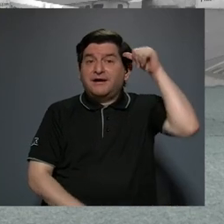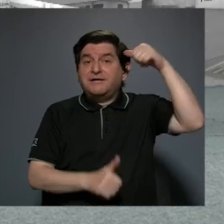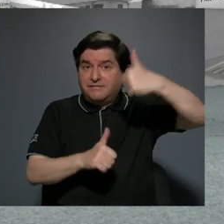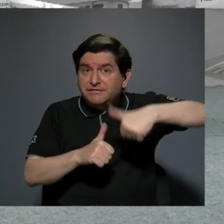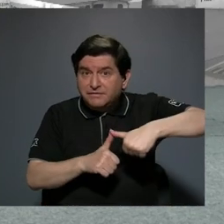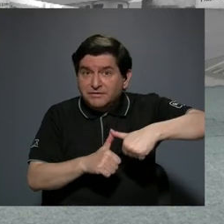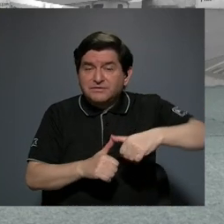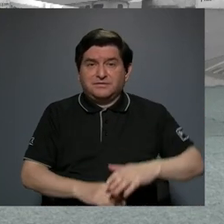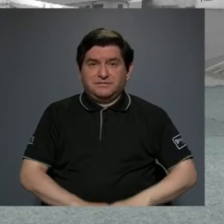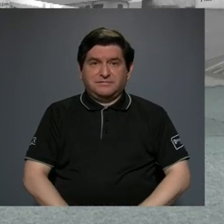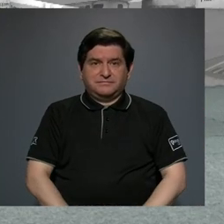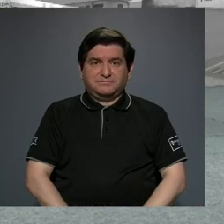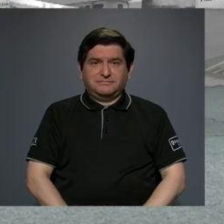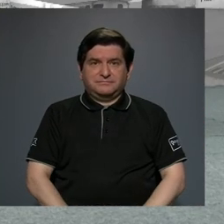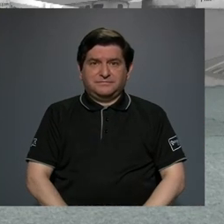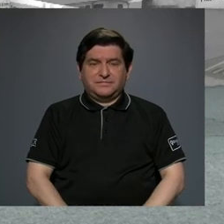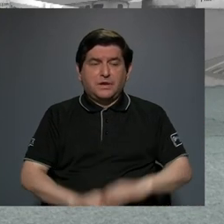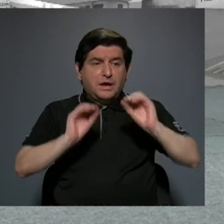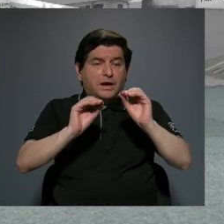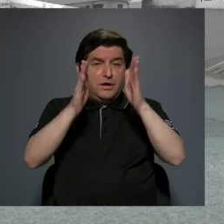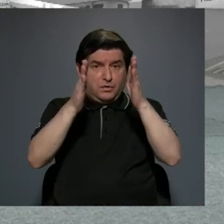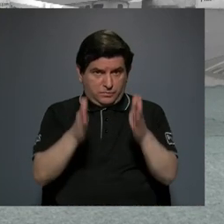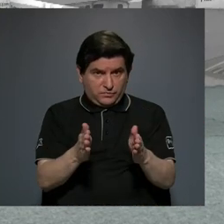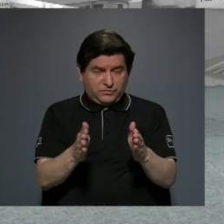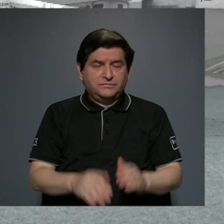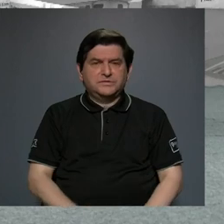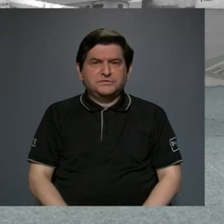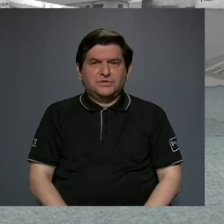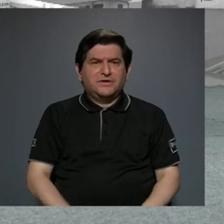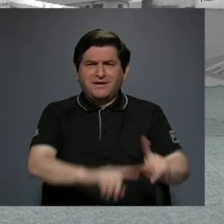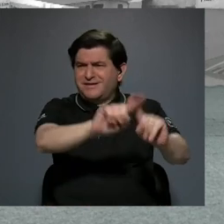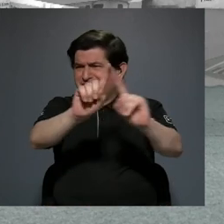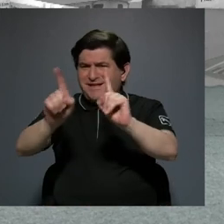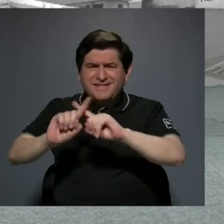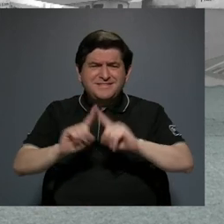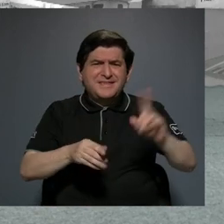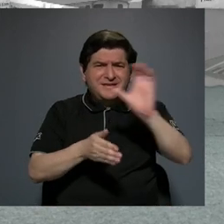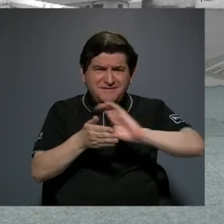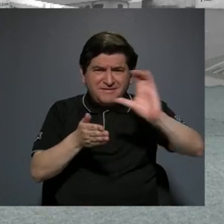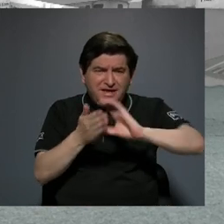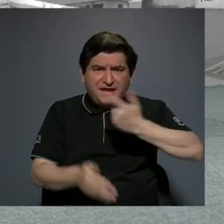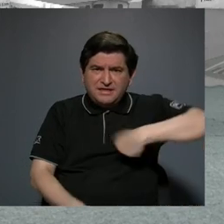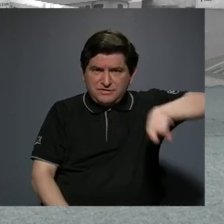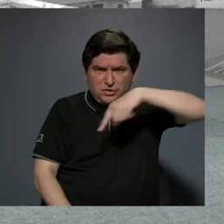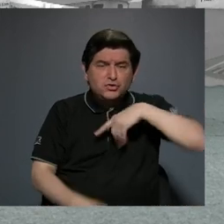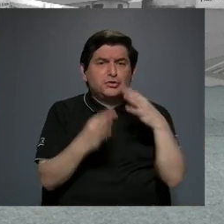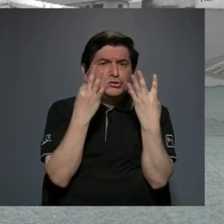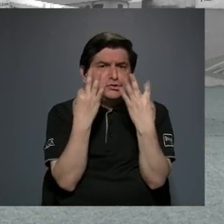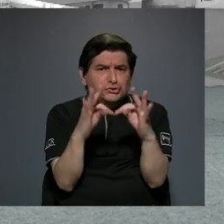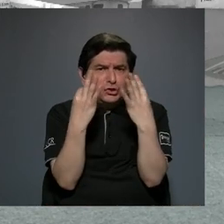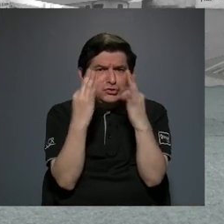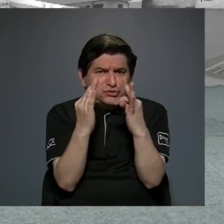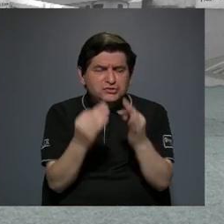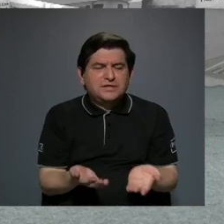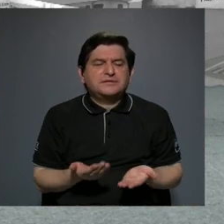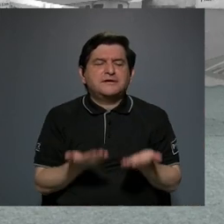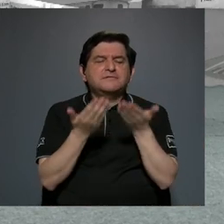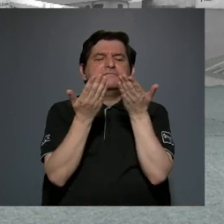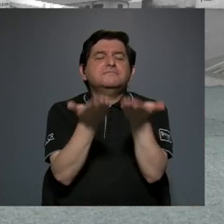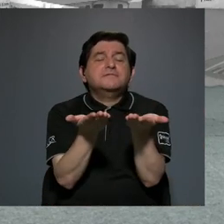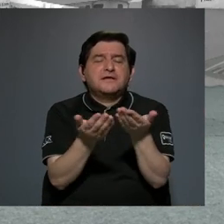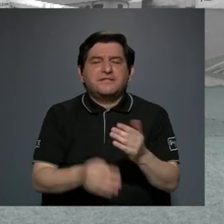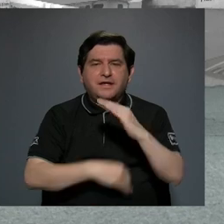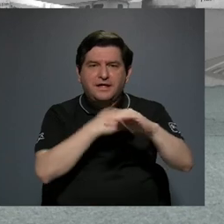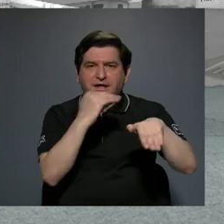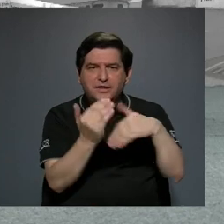que a los educadores y en los diferentes colegios nosotros vamos a tratar de hacerles llegar todo